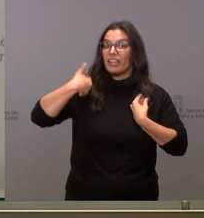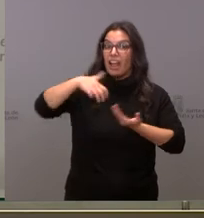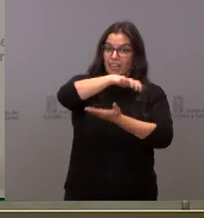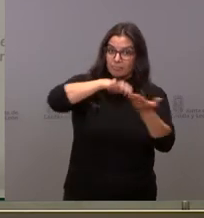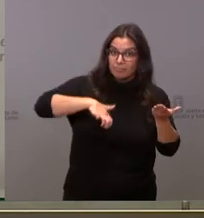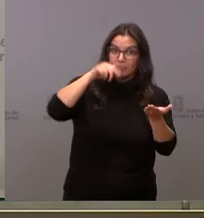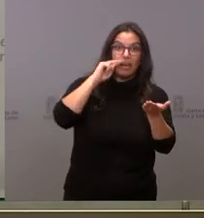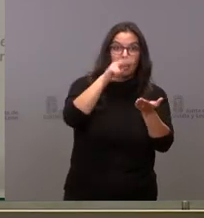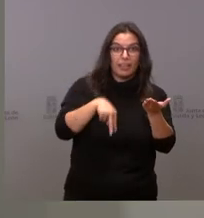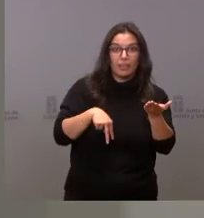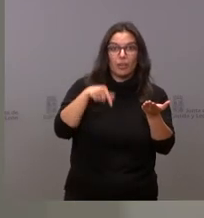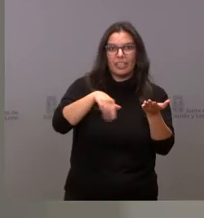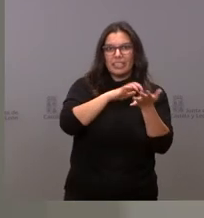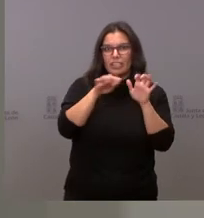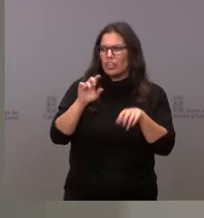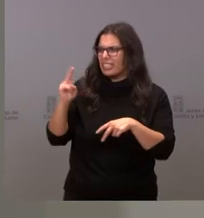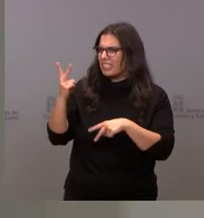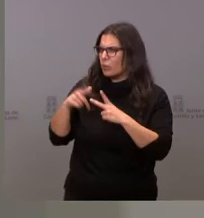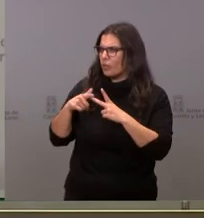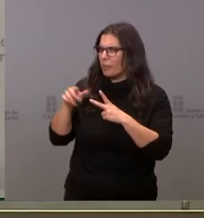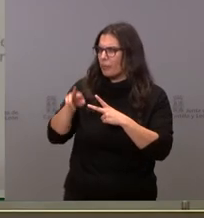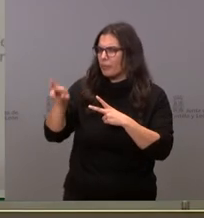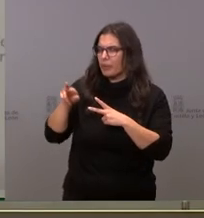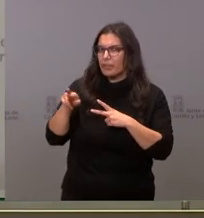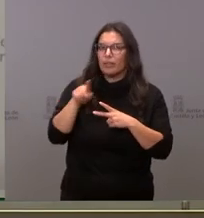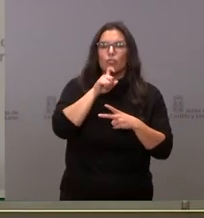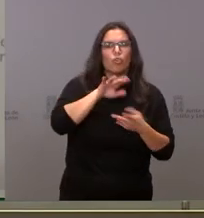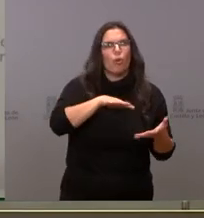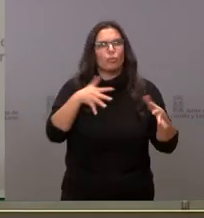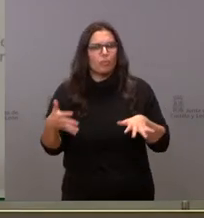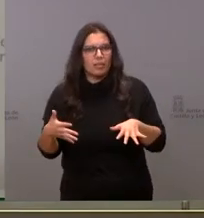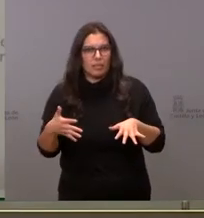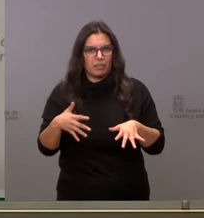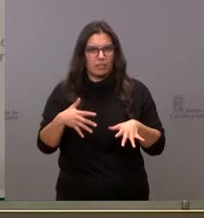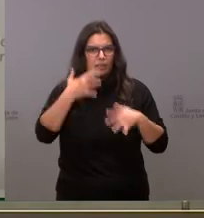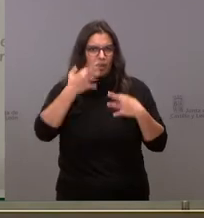va a aplicarse gracias perdona la segunda pregunta me la puedo repetir si que como va a aplicarse la ley de vivienda